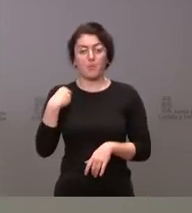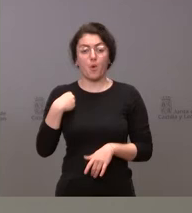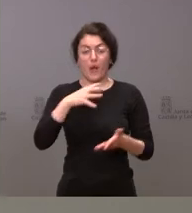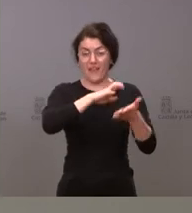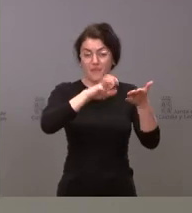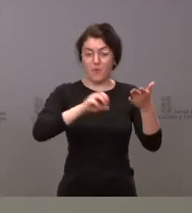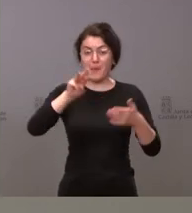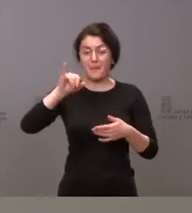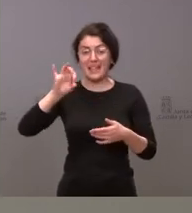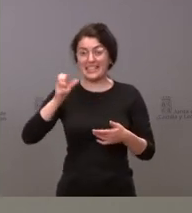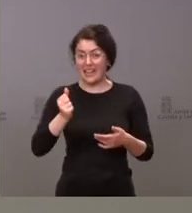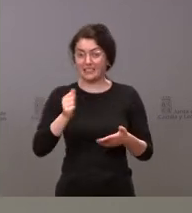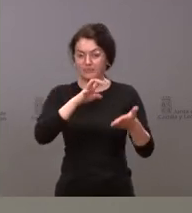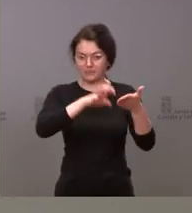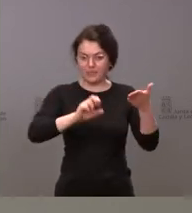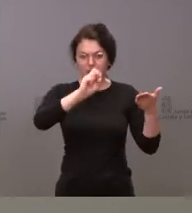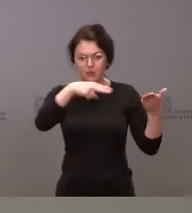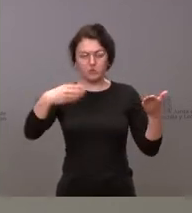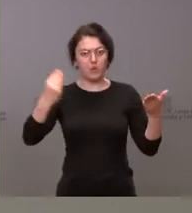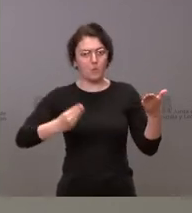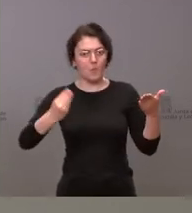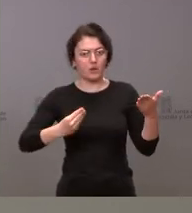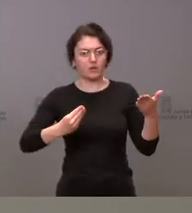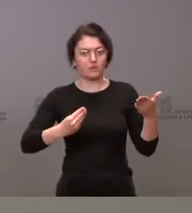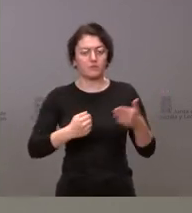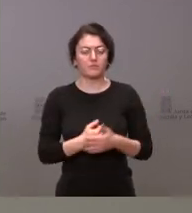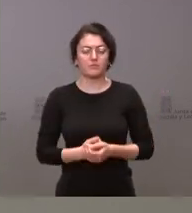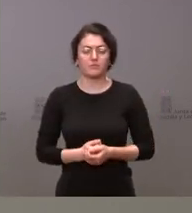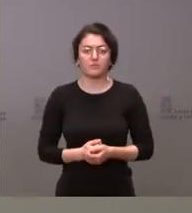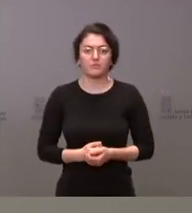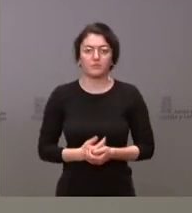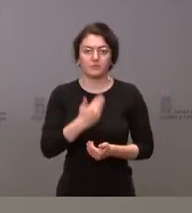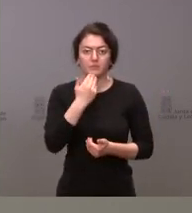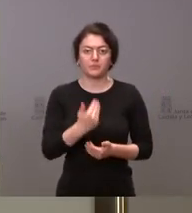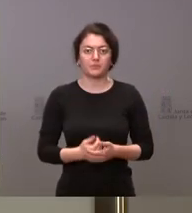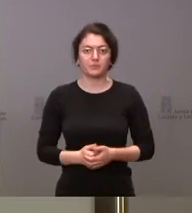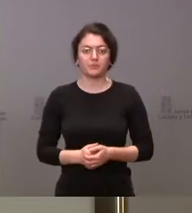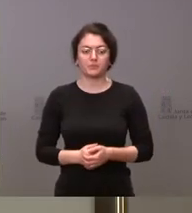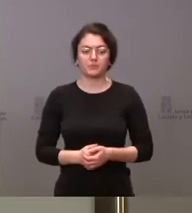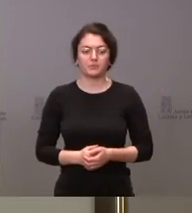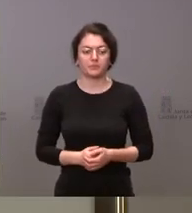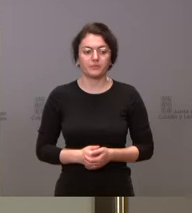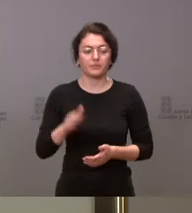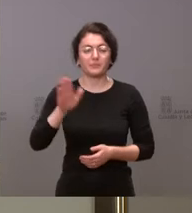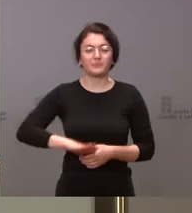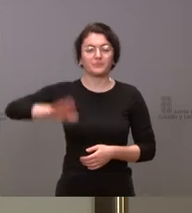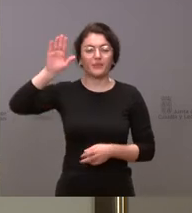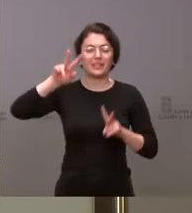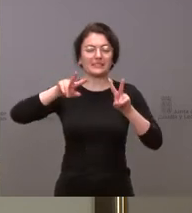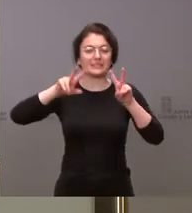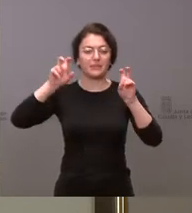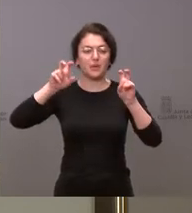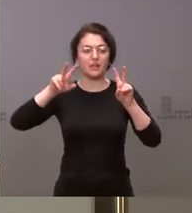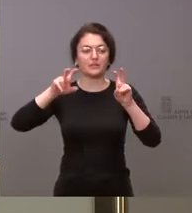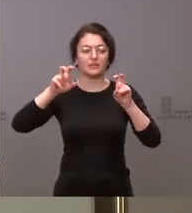cuando evalúan el sistema y la calidad que tenemos en el ámbito de Castilla y León. Gracias. Y sobre la otra cuestión,